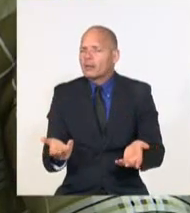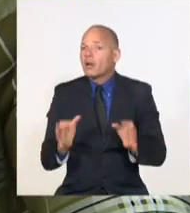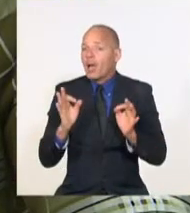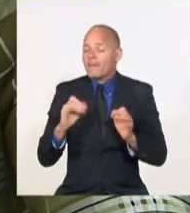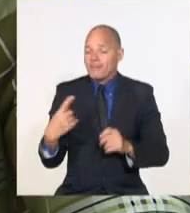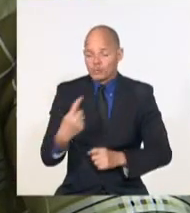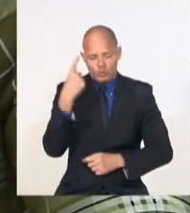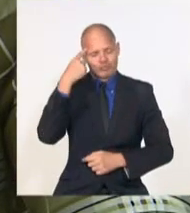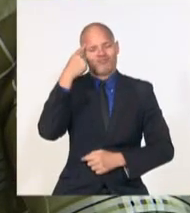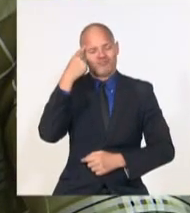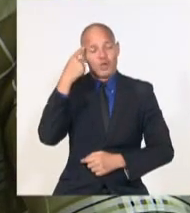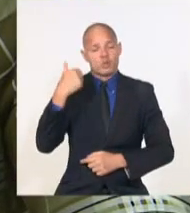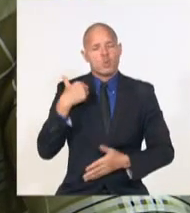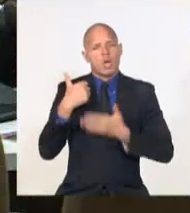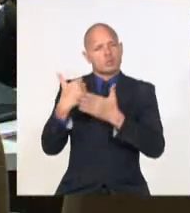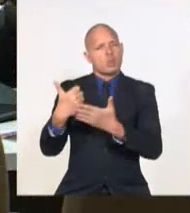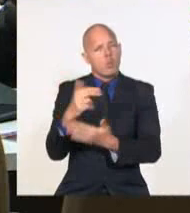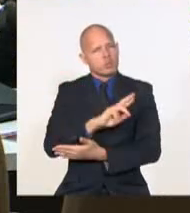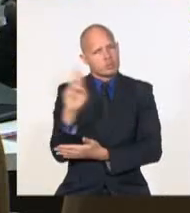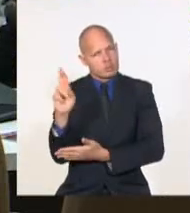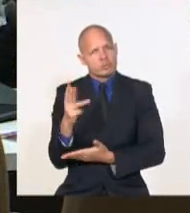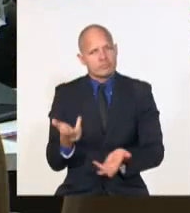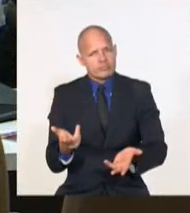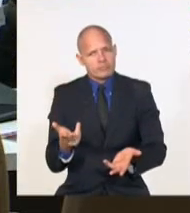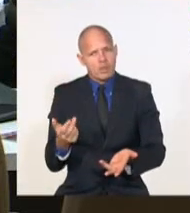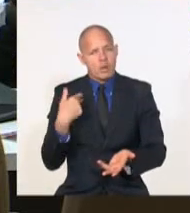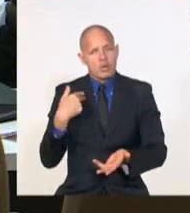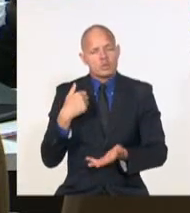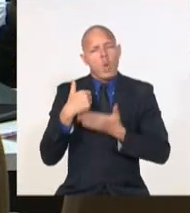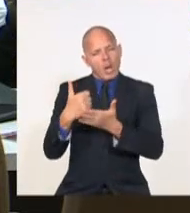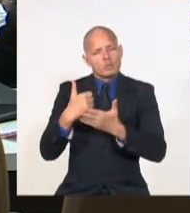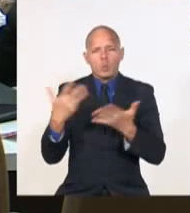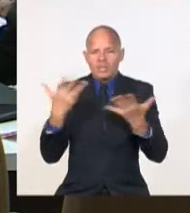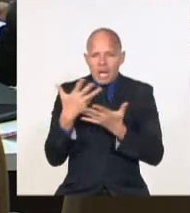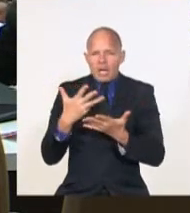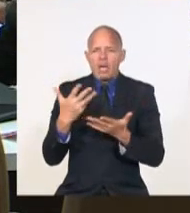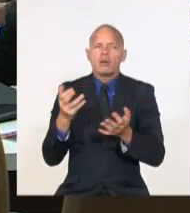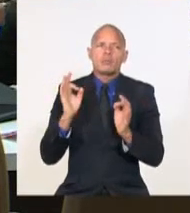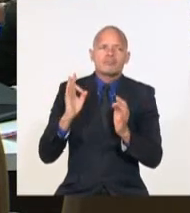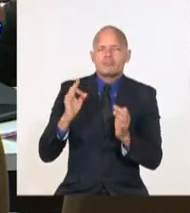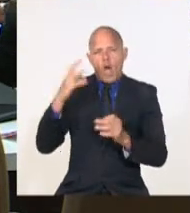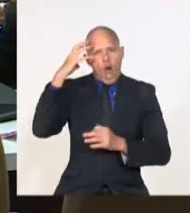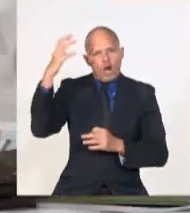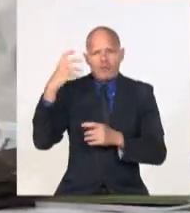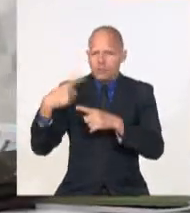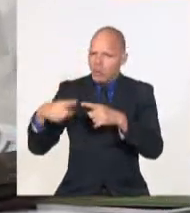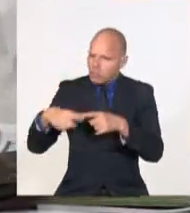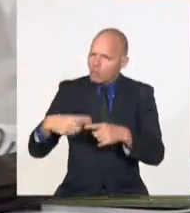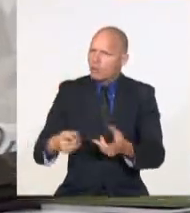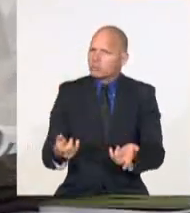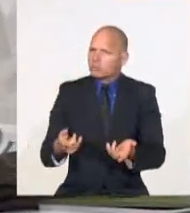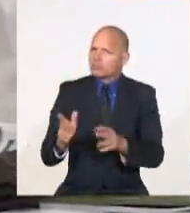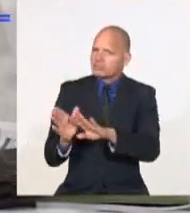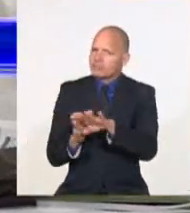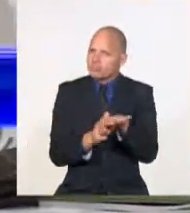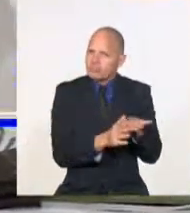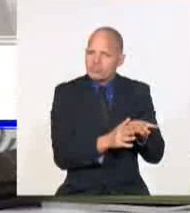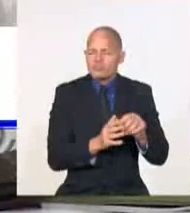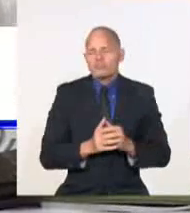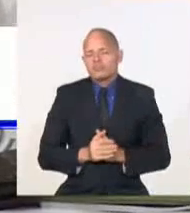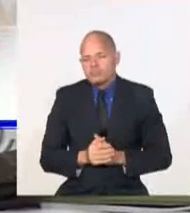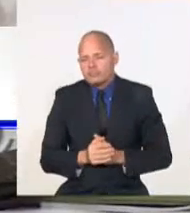revolución, que apoye las entidades administrativas. Esta es una ley que cualquiera que el mundo